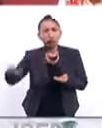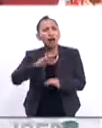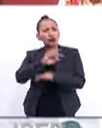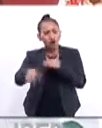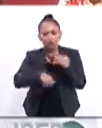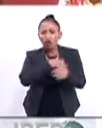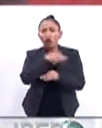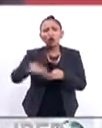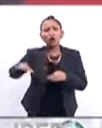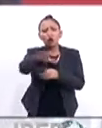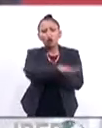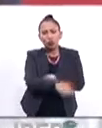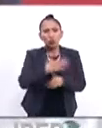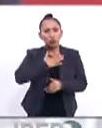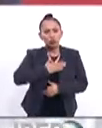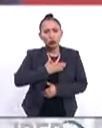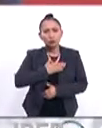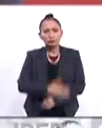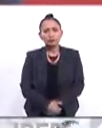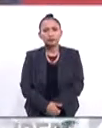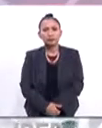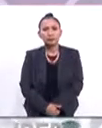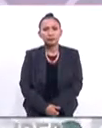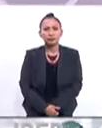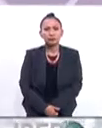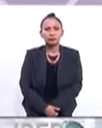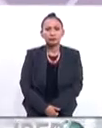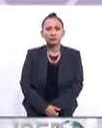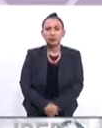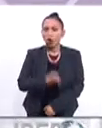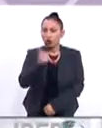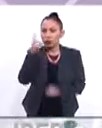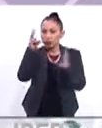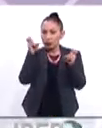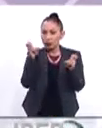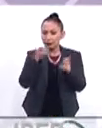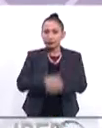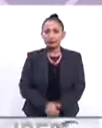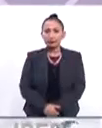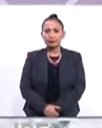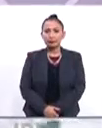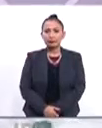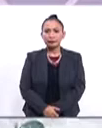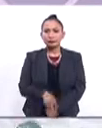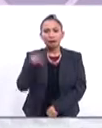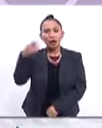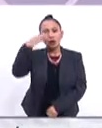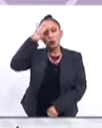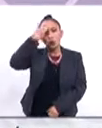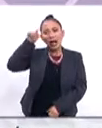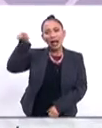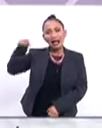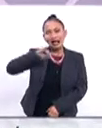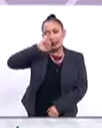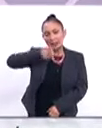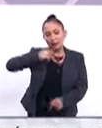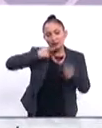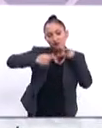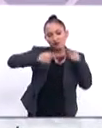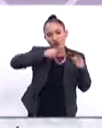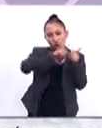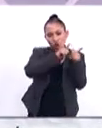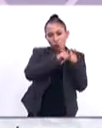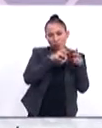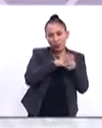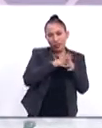se reparta con justicia vamos a otros temas vámonos hasta Cuba porque ahí el jefe negociador de